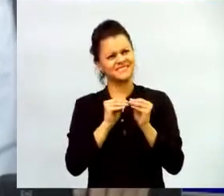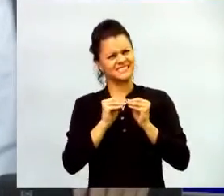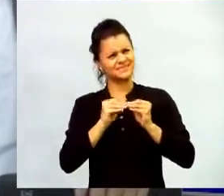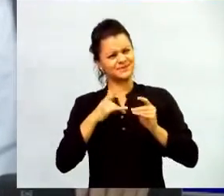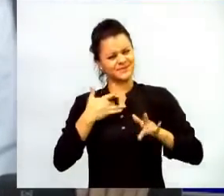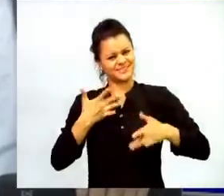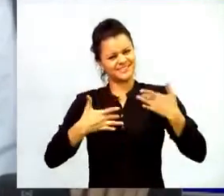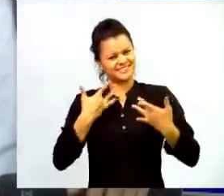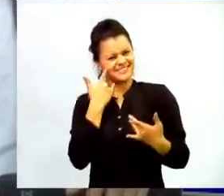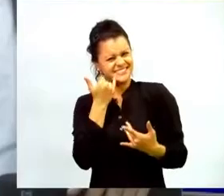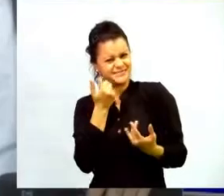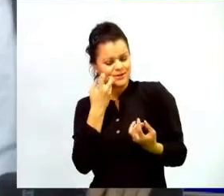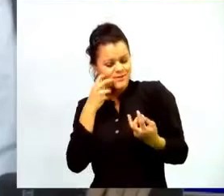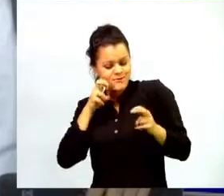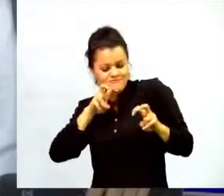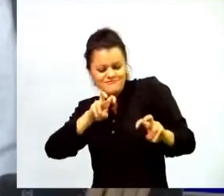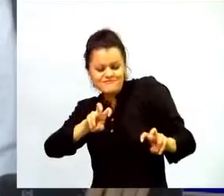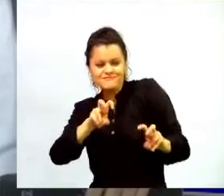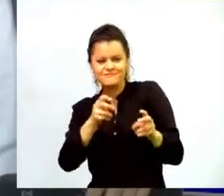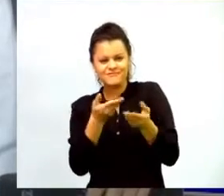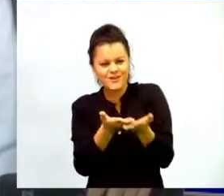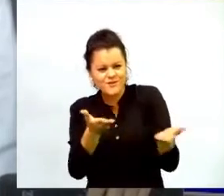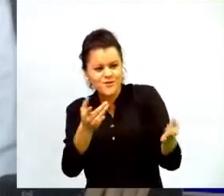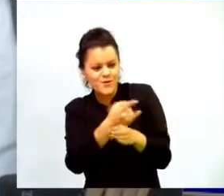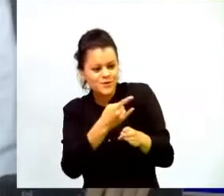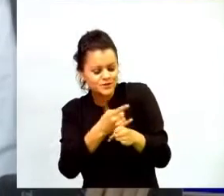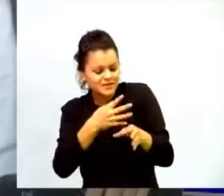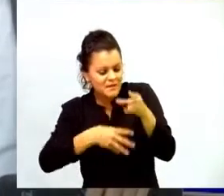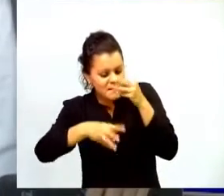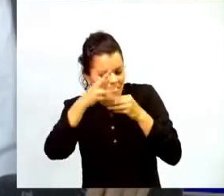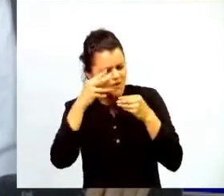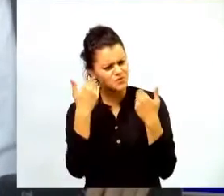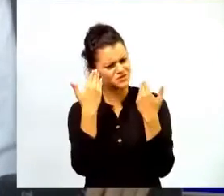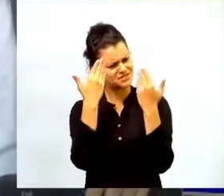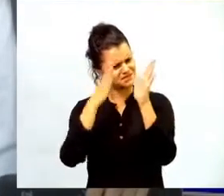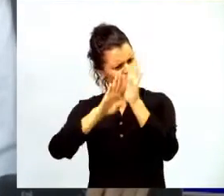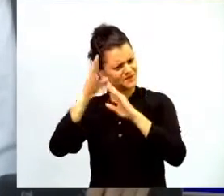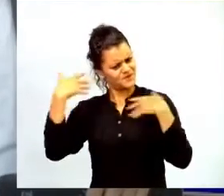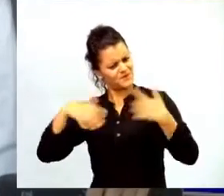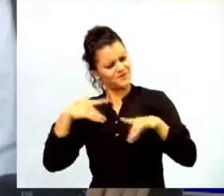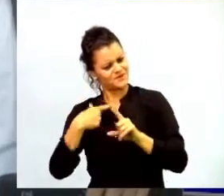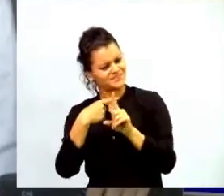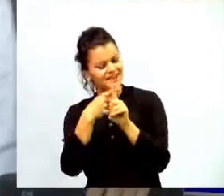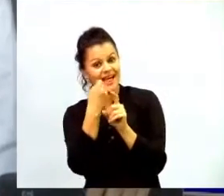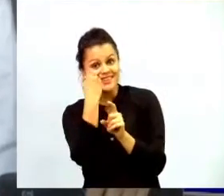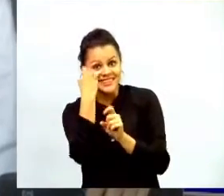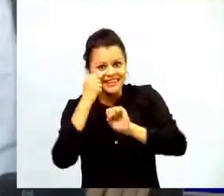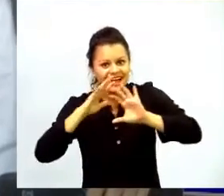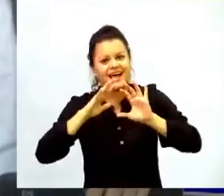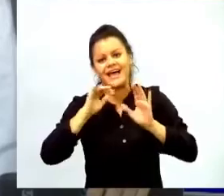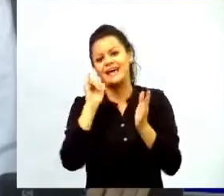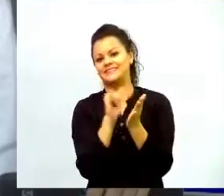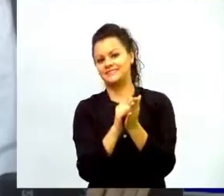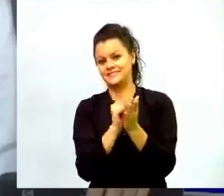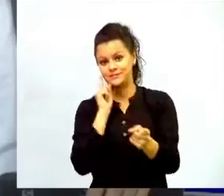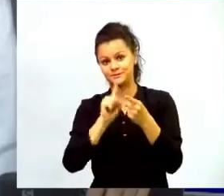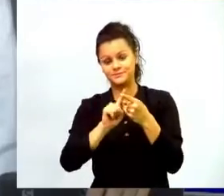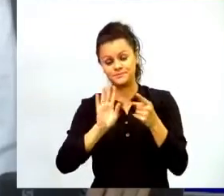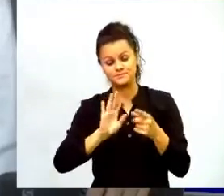recursos y usarlos y entender sus alcances la segunda es a través de las tecnologías